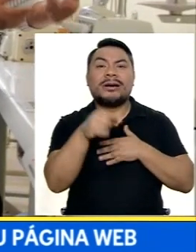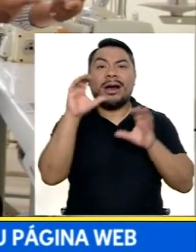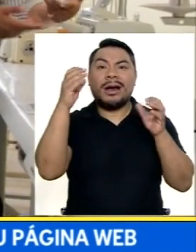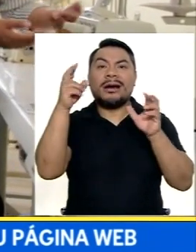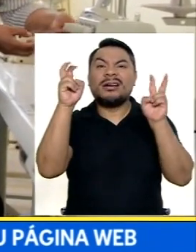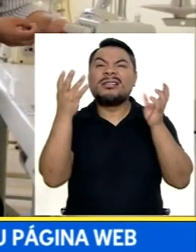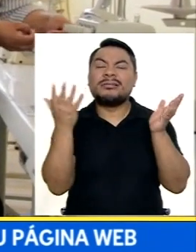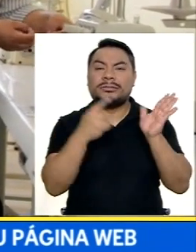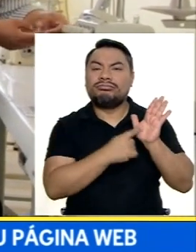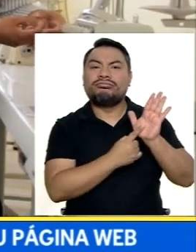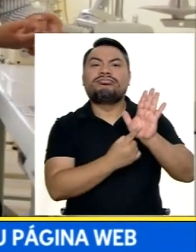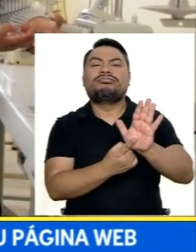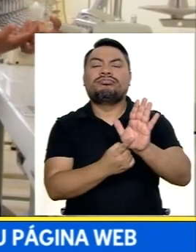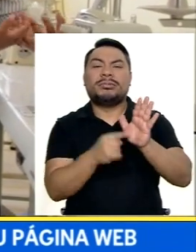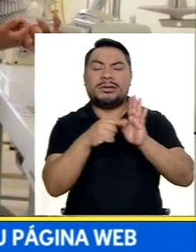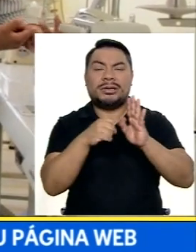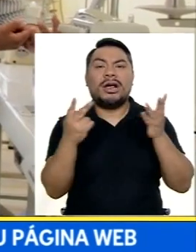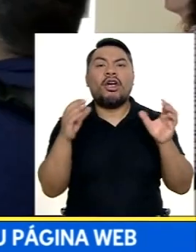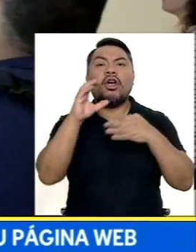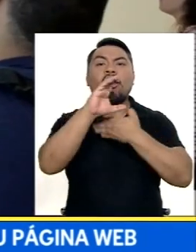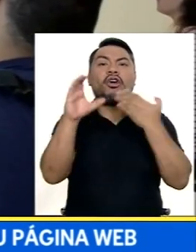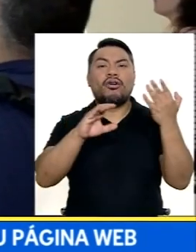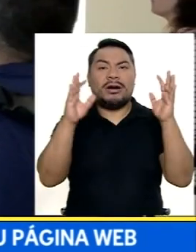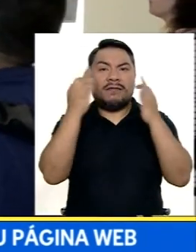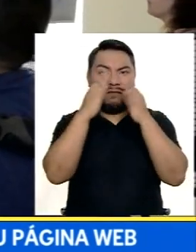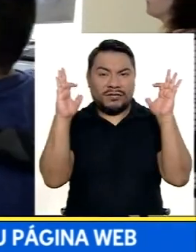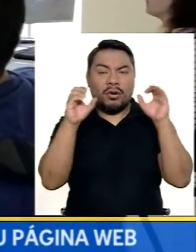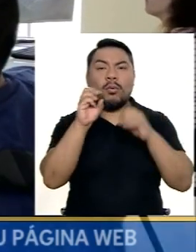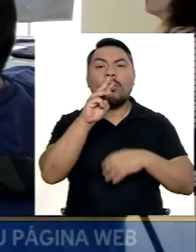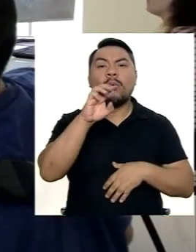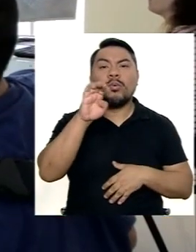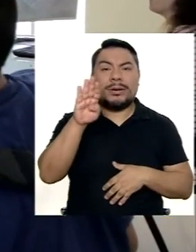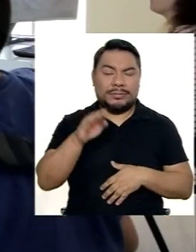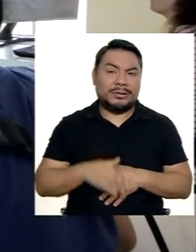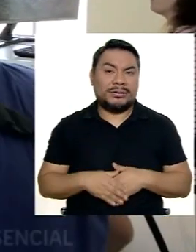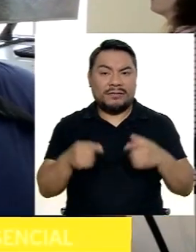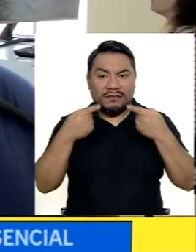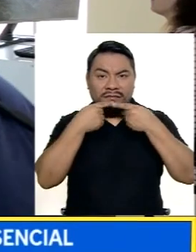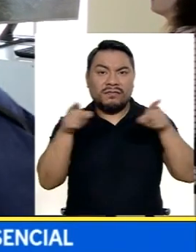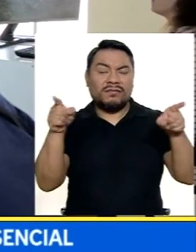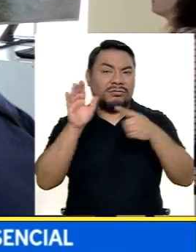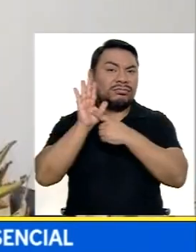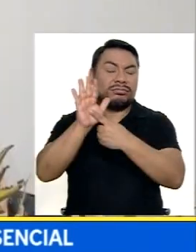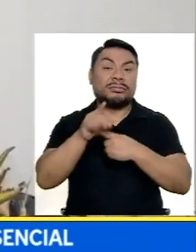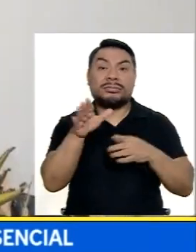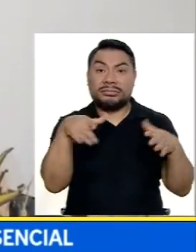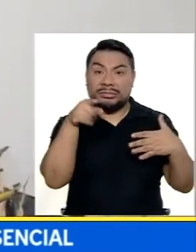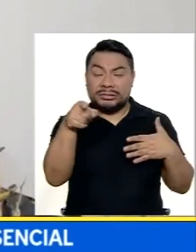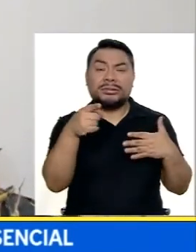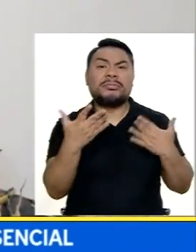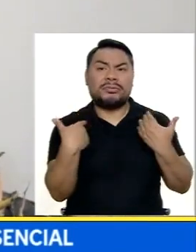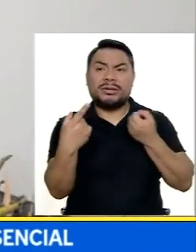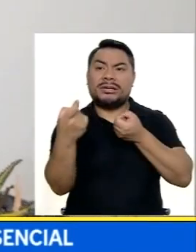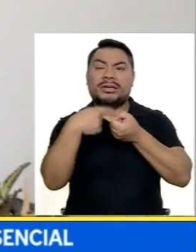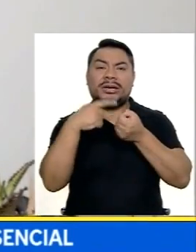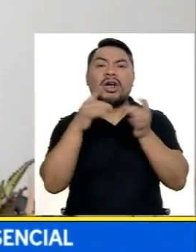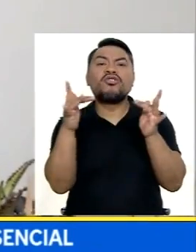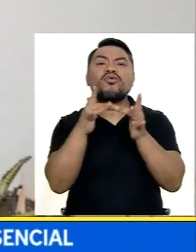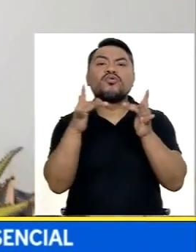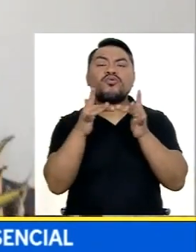En todas las redes Del CONADIS Como también En su página web ¿No? Se pueden inscribir De manera virtual